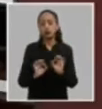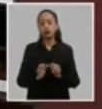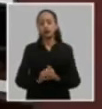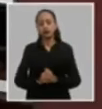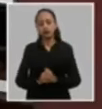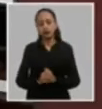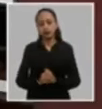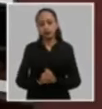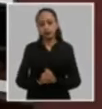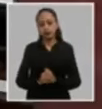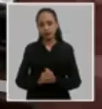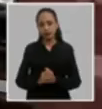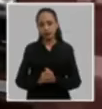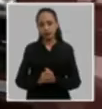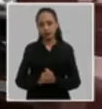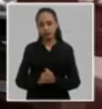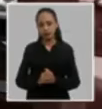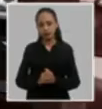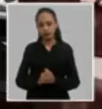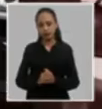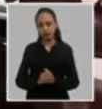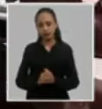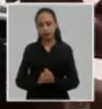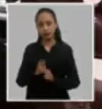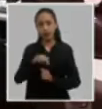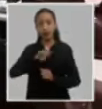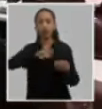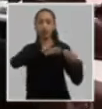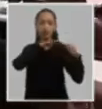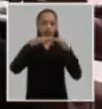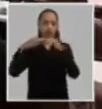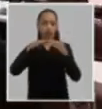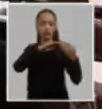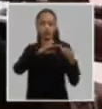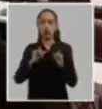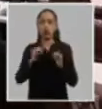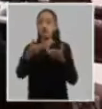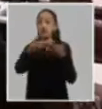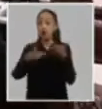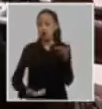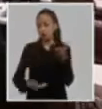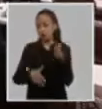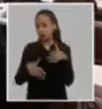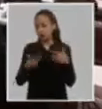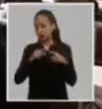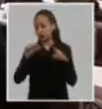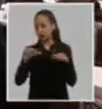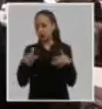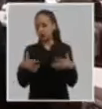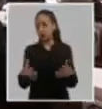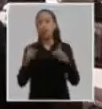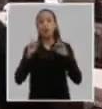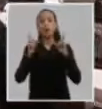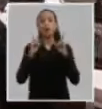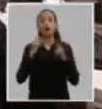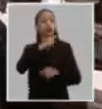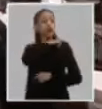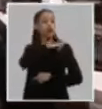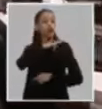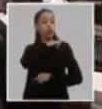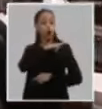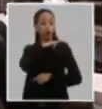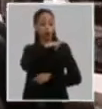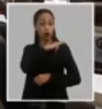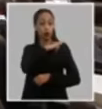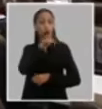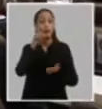responsable y aportador debate del informe presentado sobre la valoración acerca de la política de cuadros del